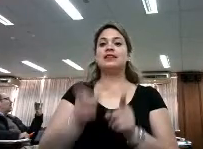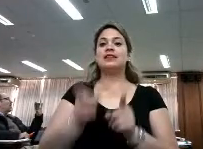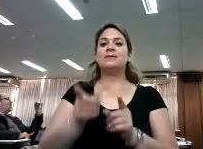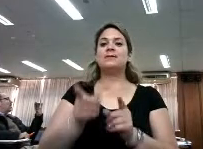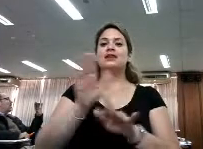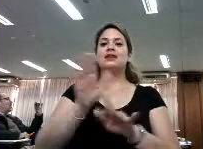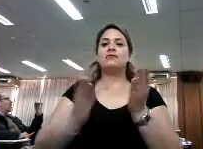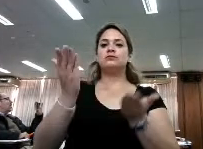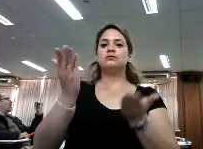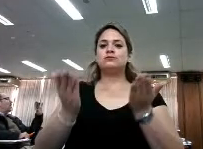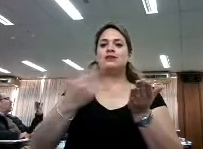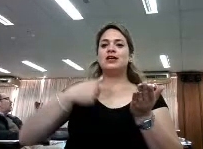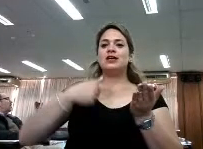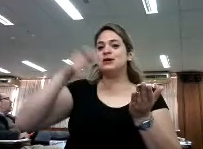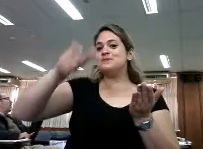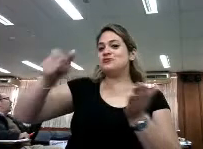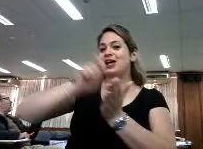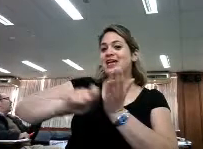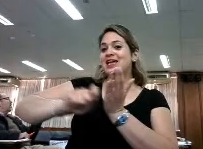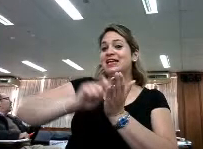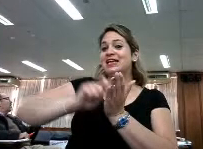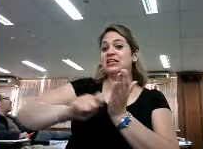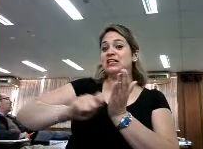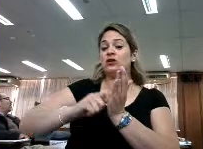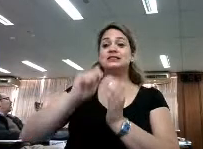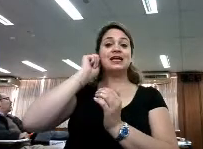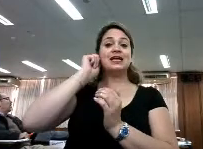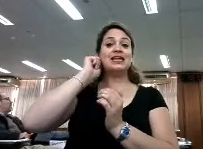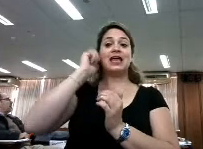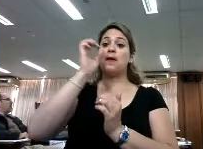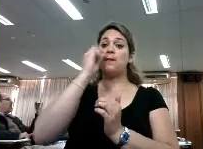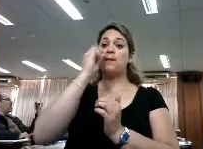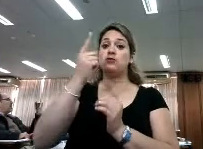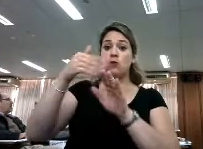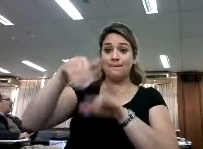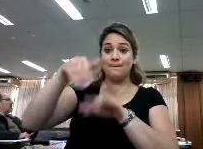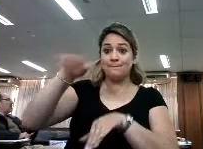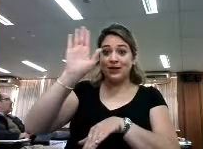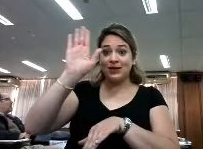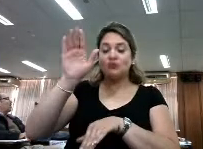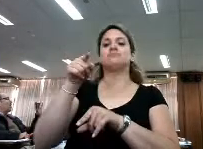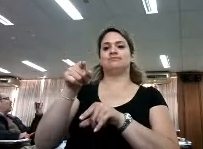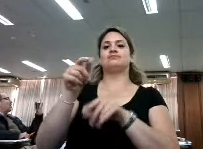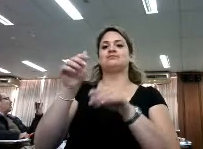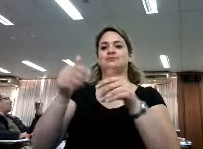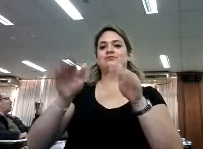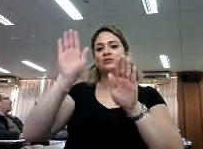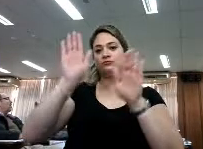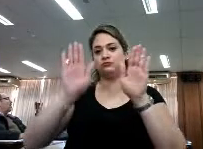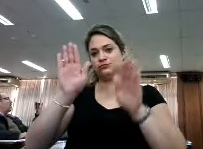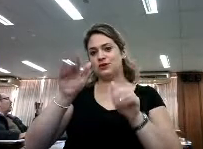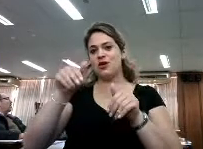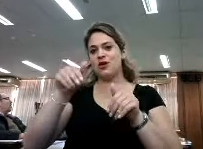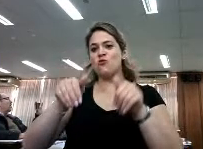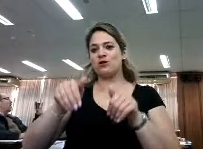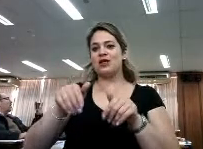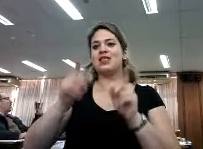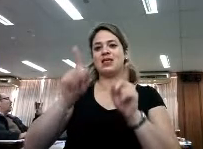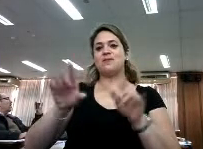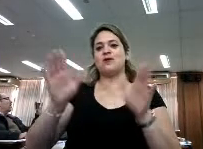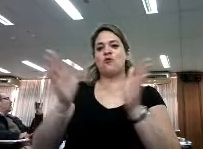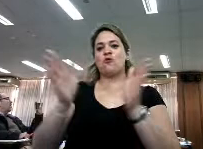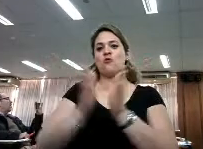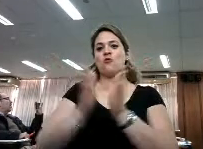con los escritores que eran mayores de 21 años, justo también con el aniversario de la biblioteca.